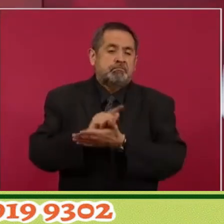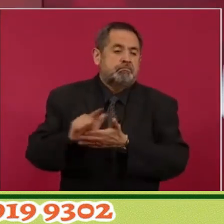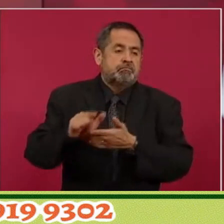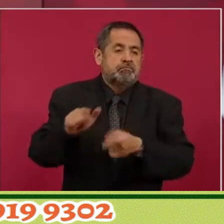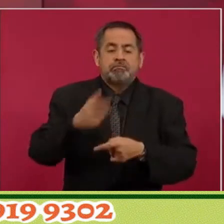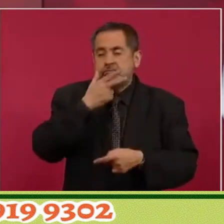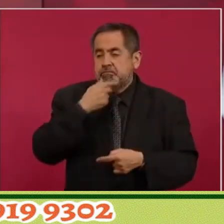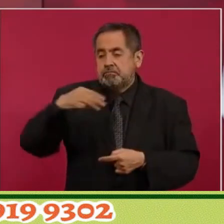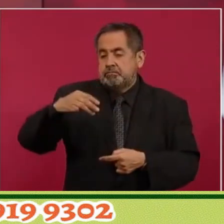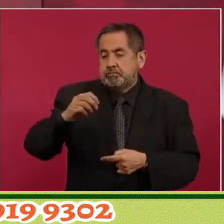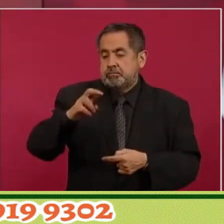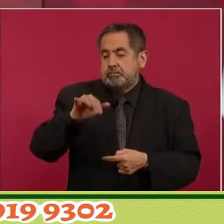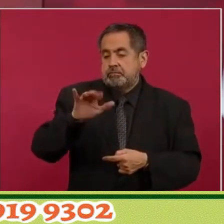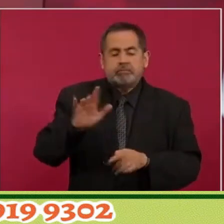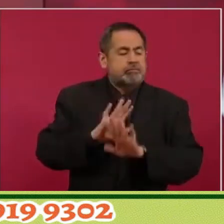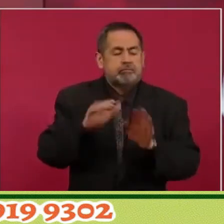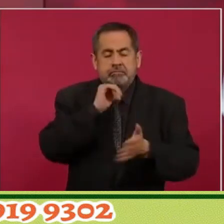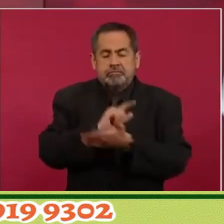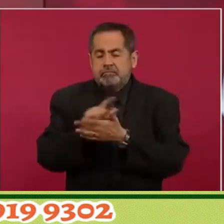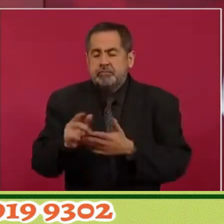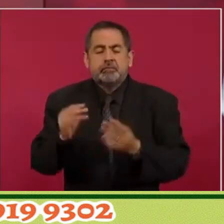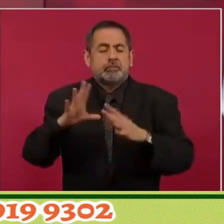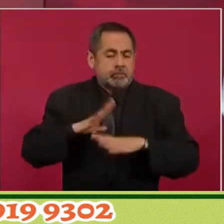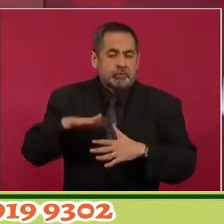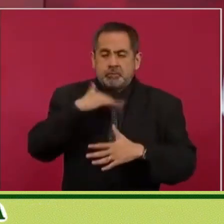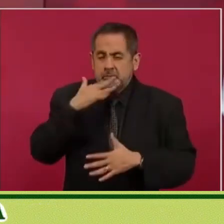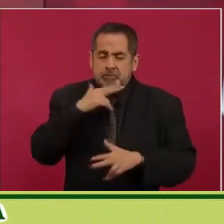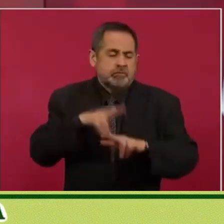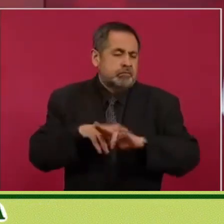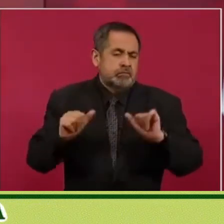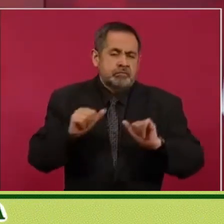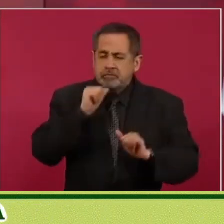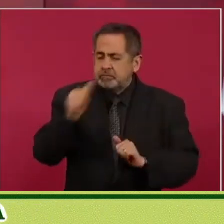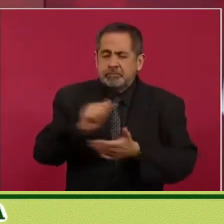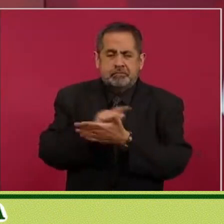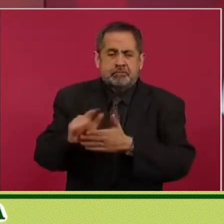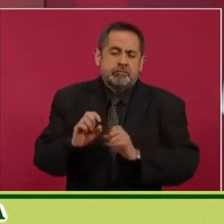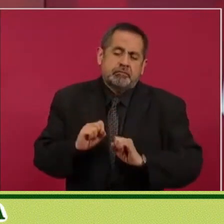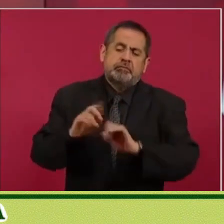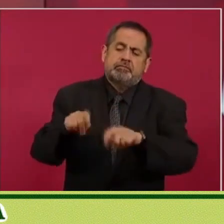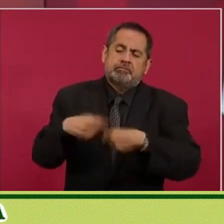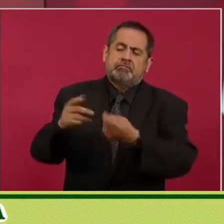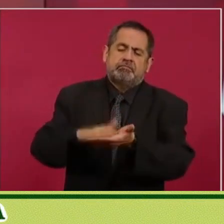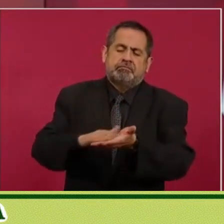por corrupción ni por ningún delito. Lo exoneran